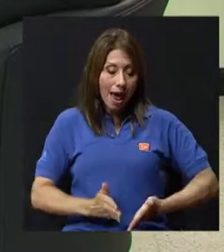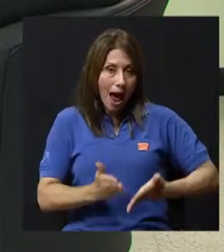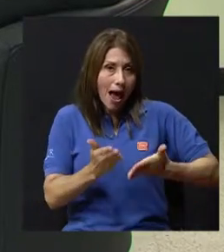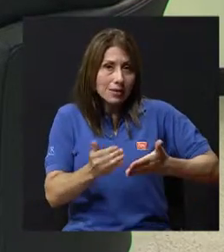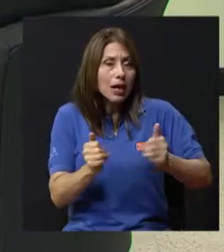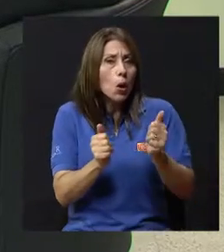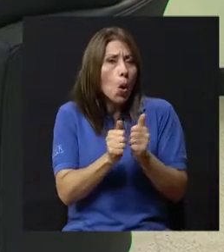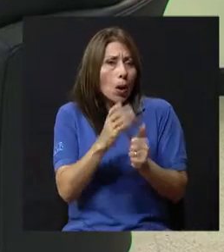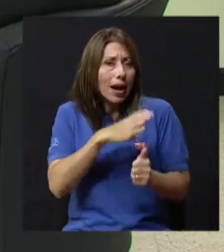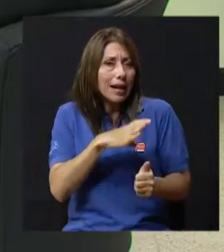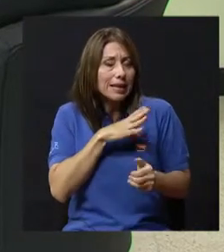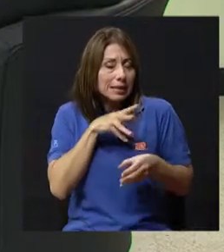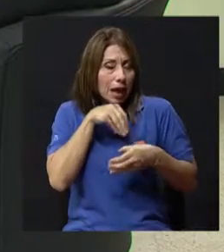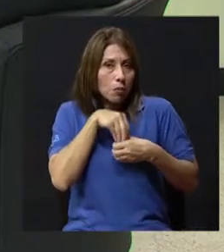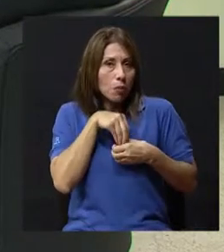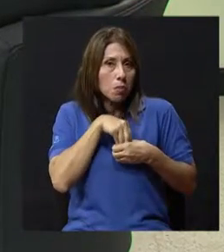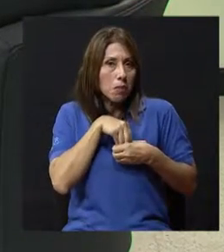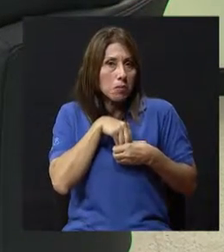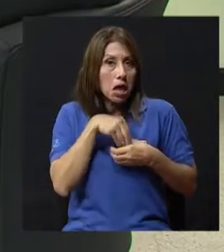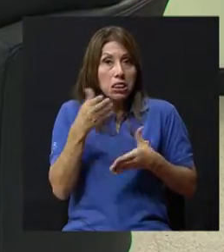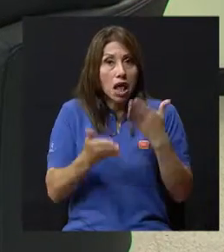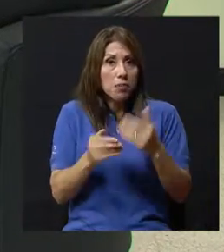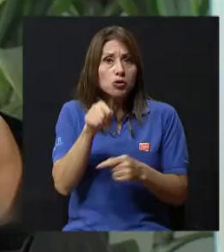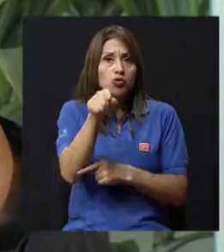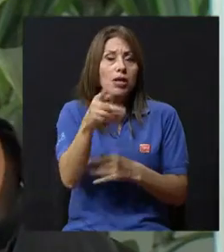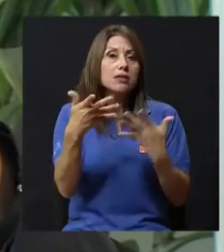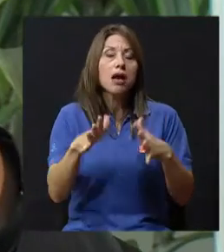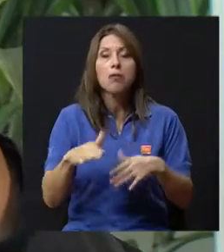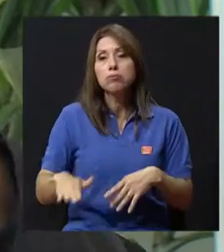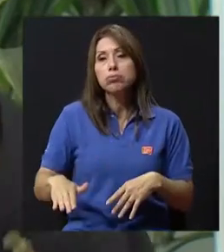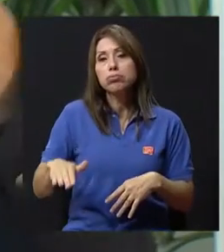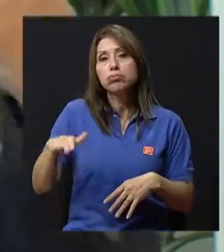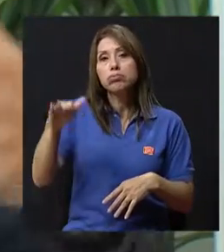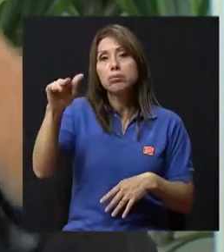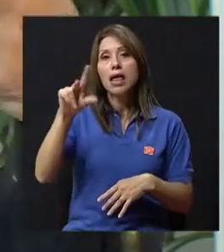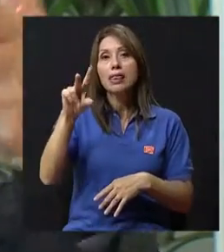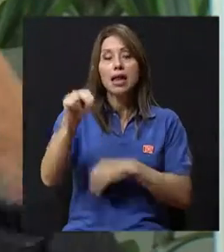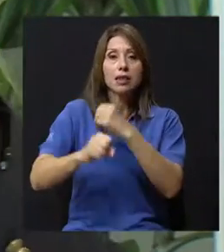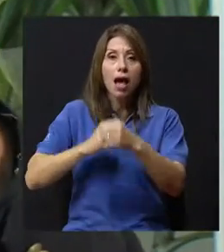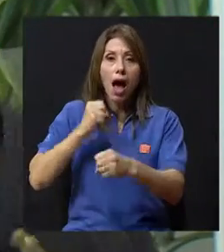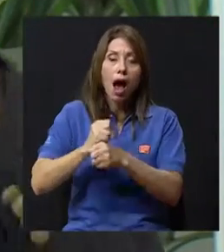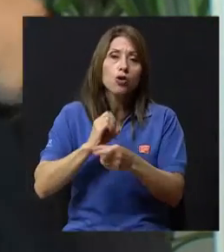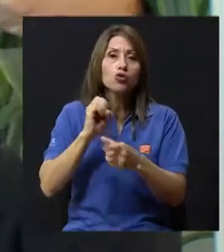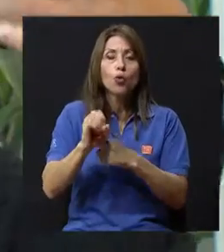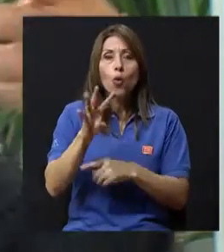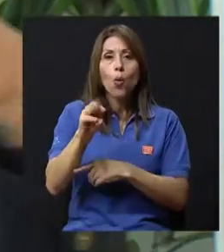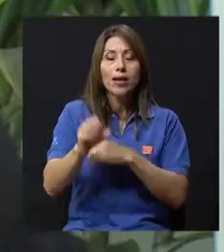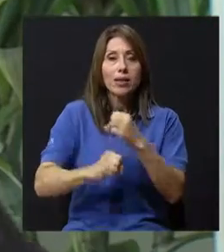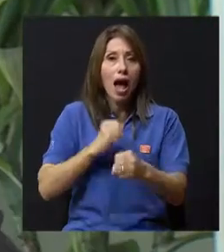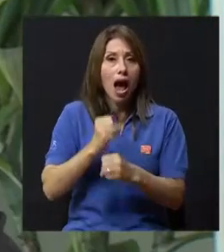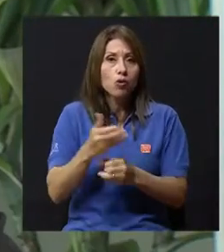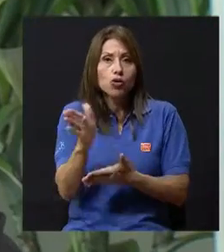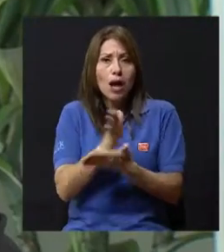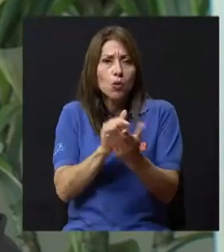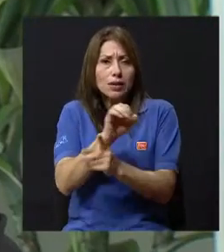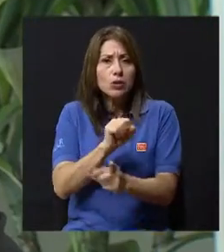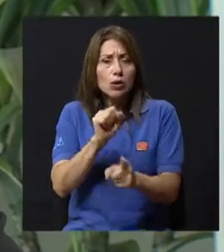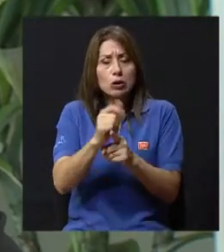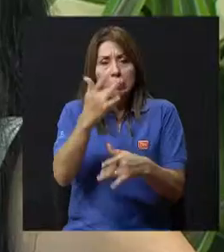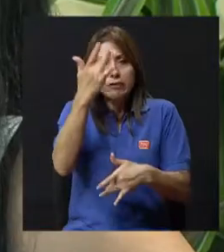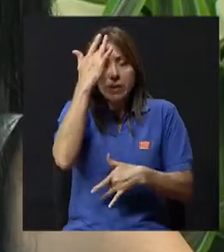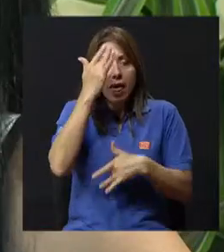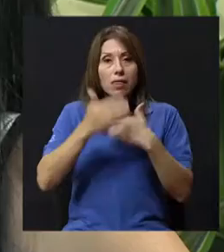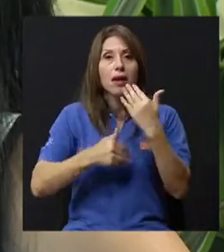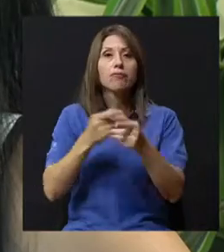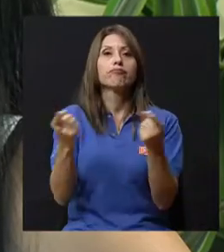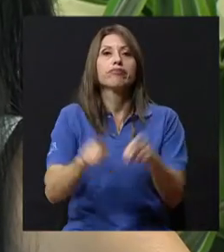y cuando tenga 30, 40 años, tiene una infección respiratoria y se exacerba o aflora la enfermedad. Sí.